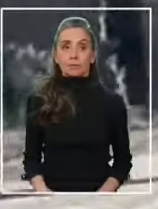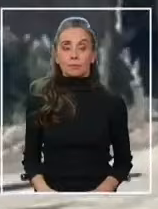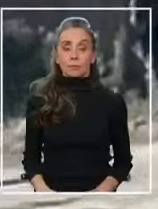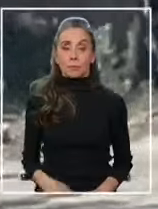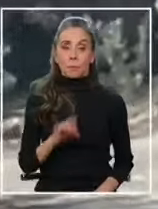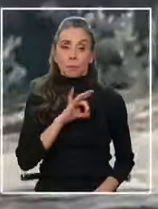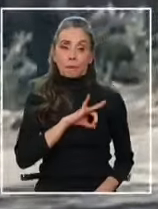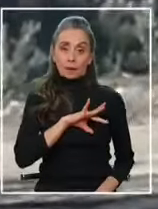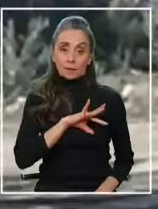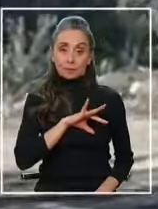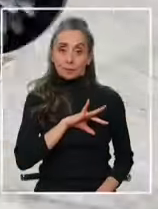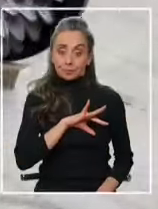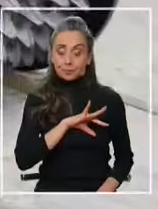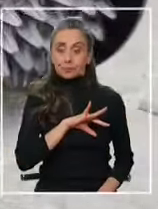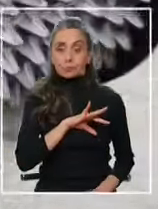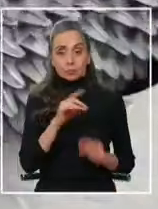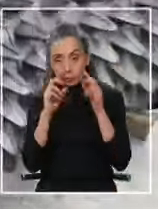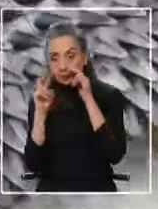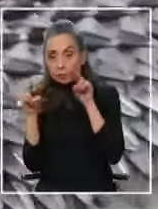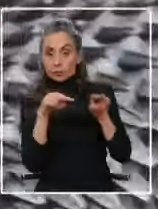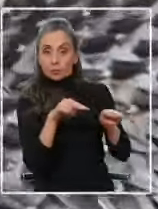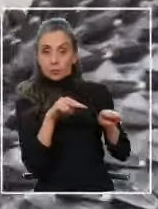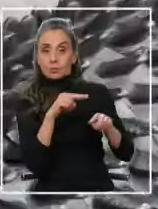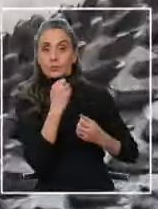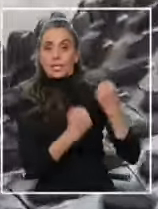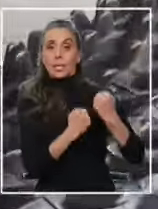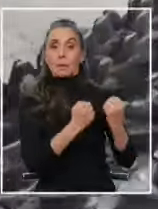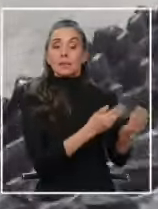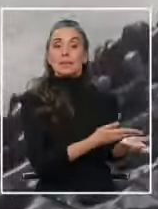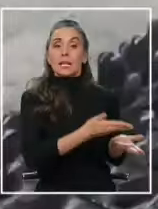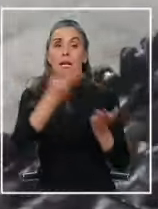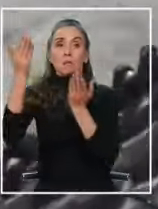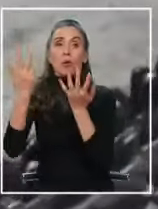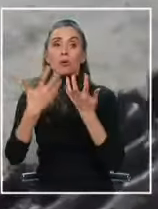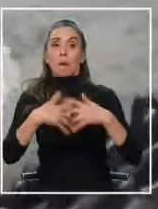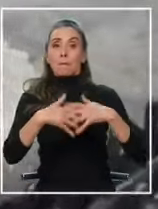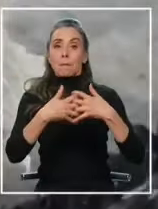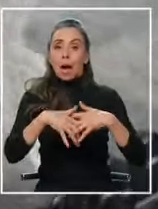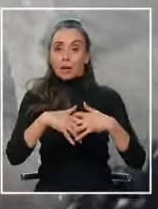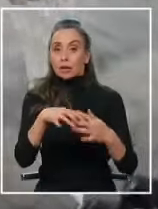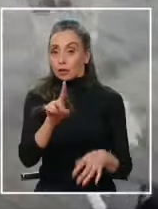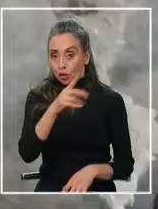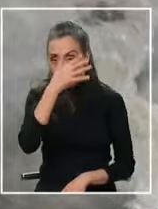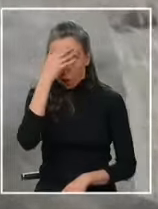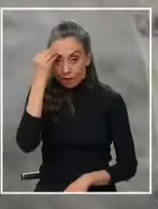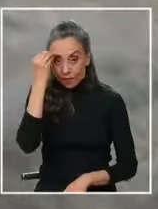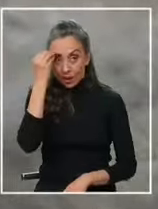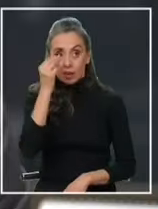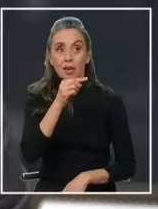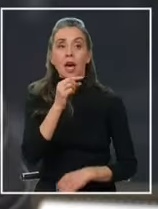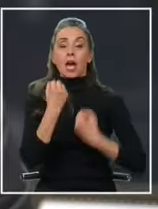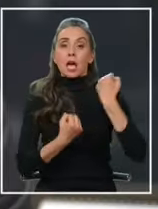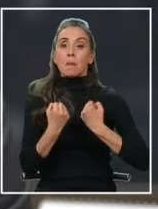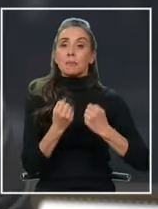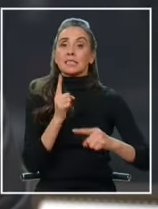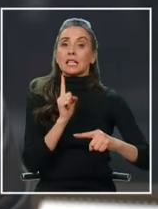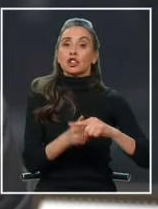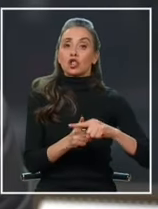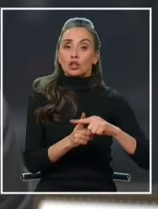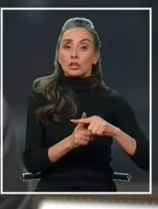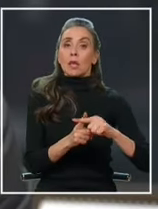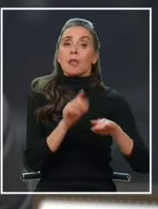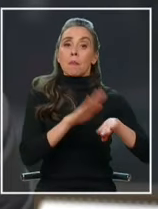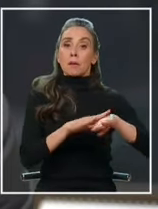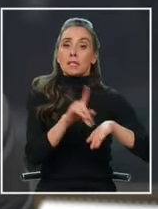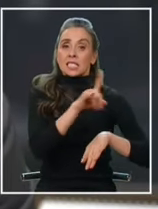en Chile en tanto los ojos se posan sobre la empresa exportadora de la maquinaria porque no olvidemos que se constituye una sociedad una sociedad